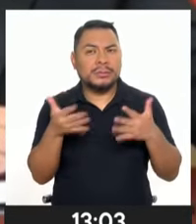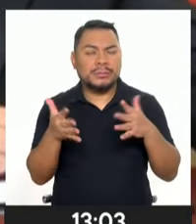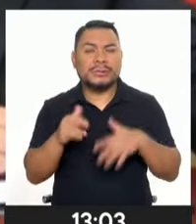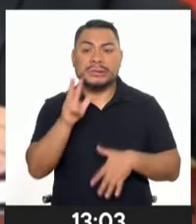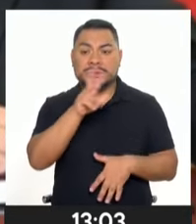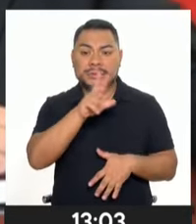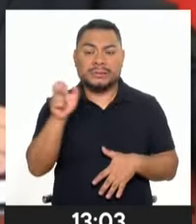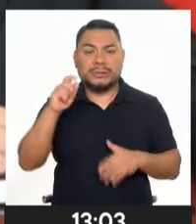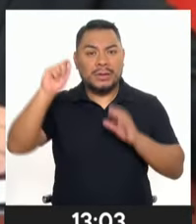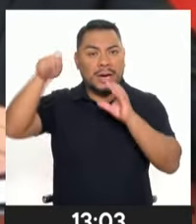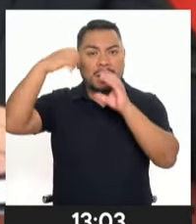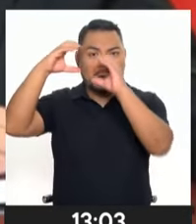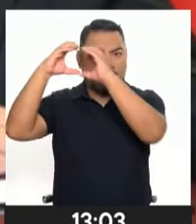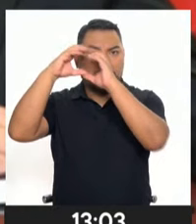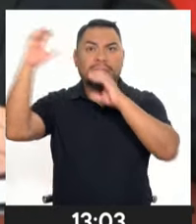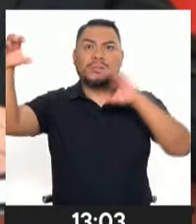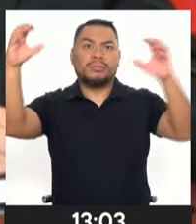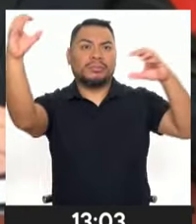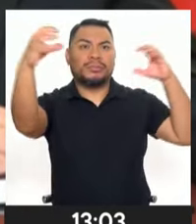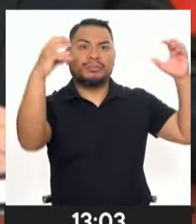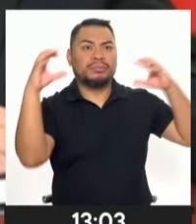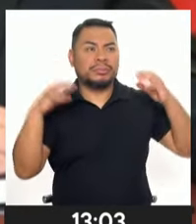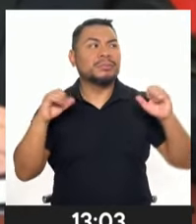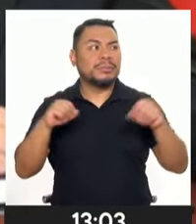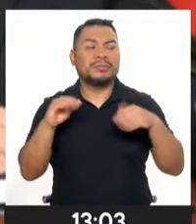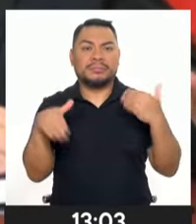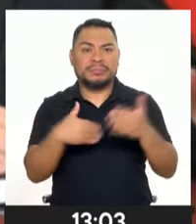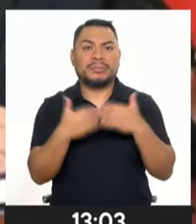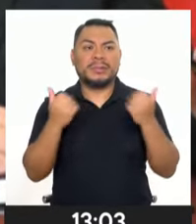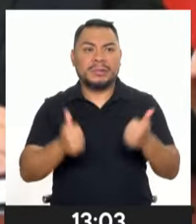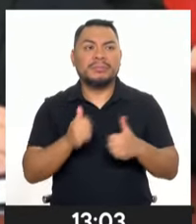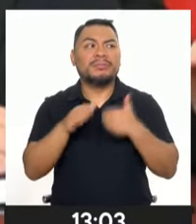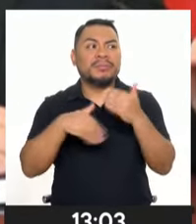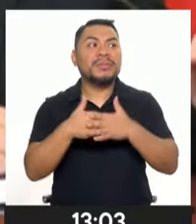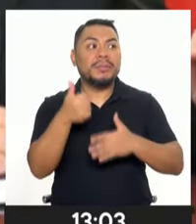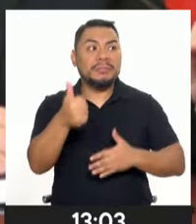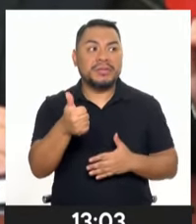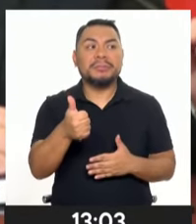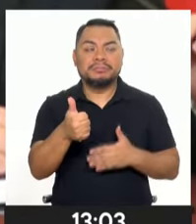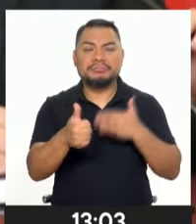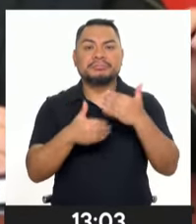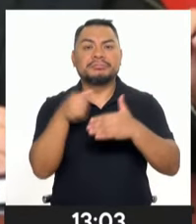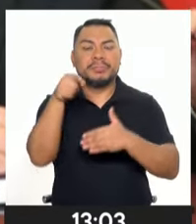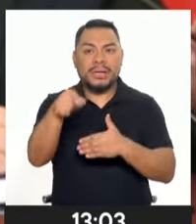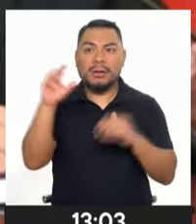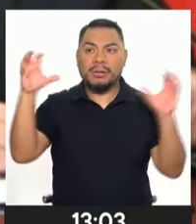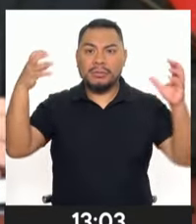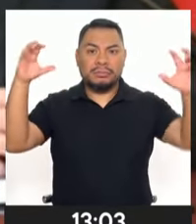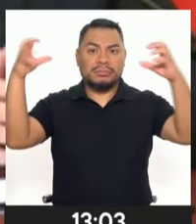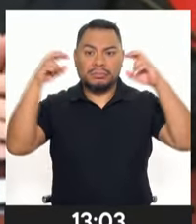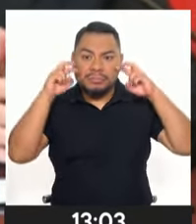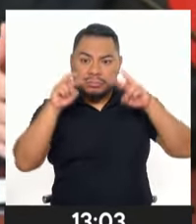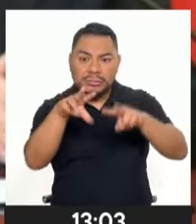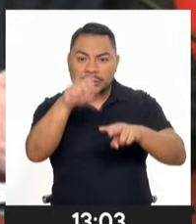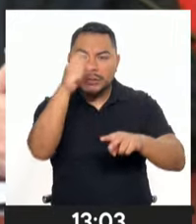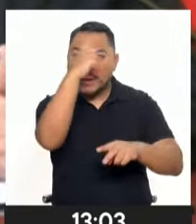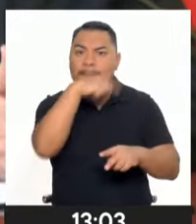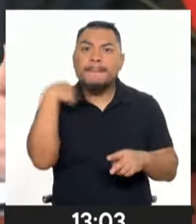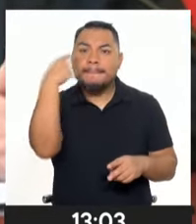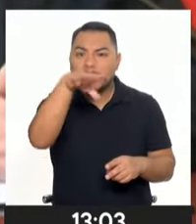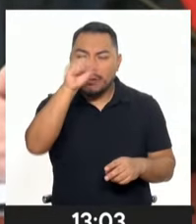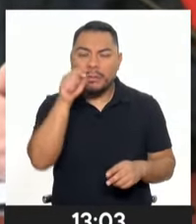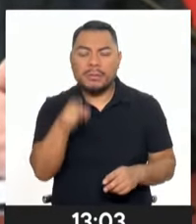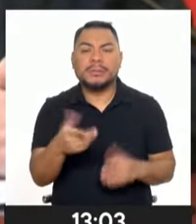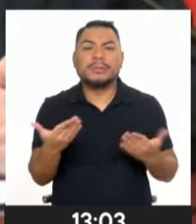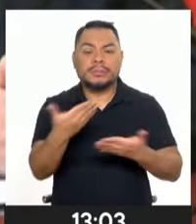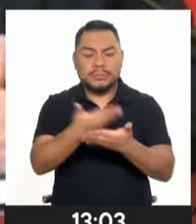300 cámaras que van a estar operativas y que van a servir, según ustedes lo han señalado, para identificar a personas que tendrían